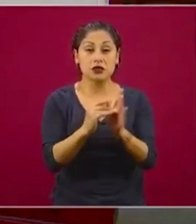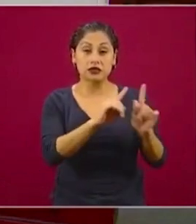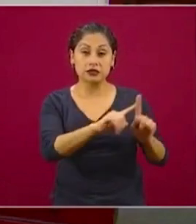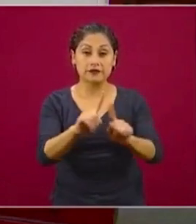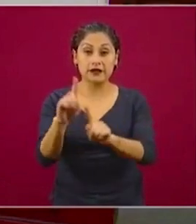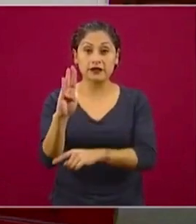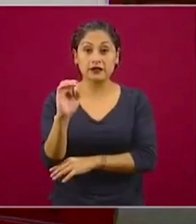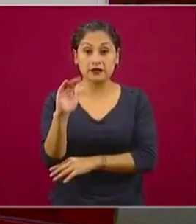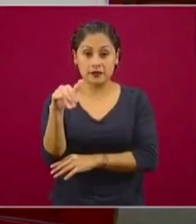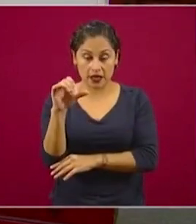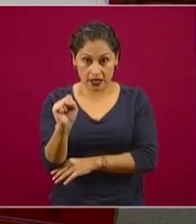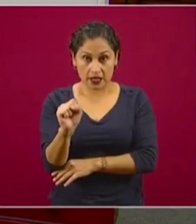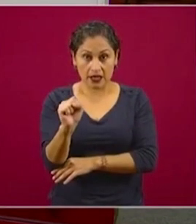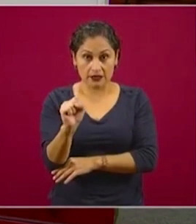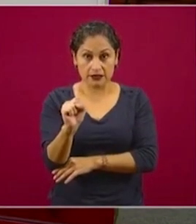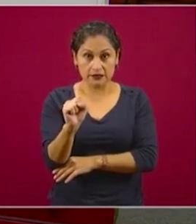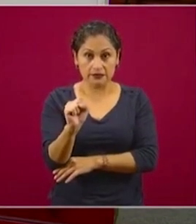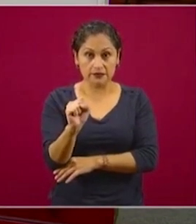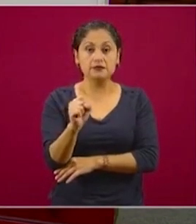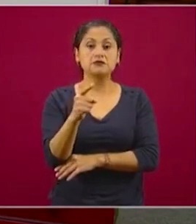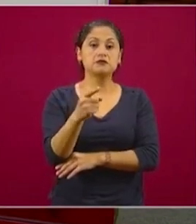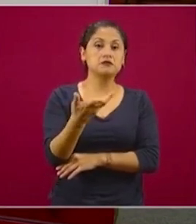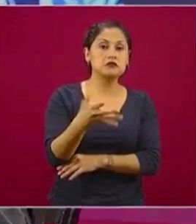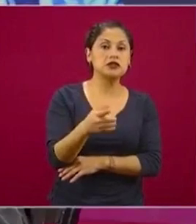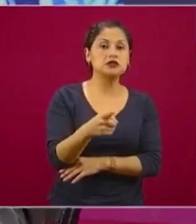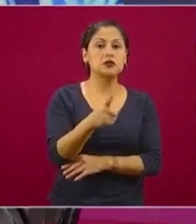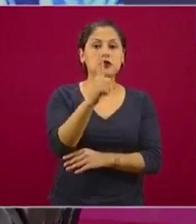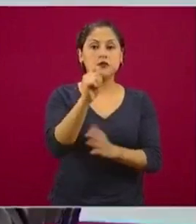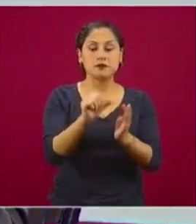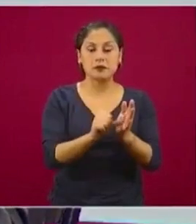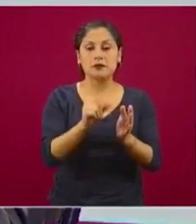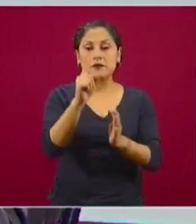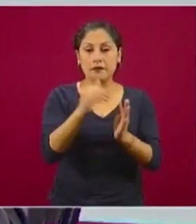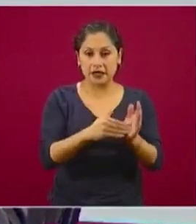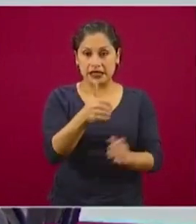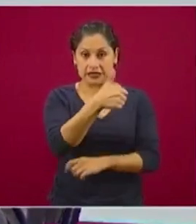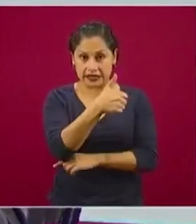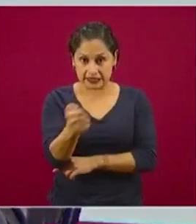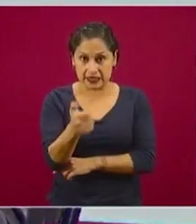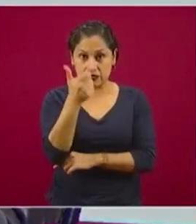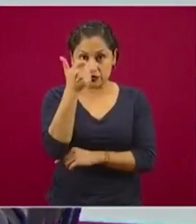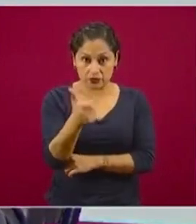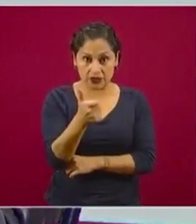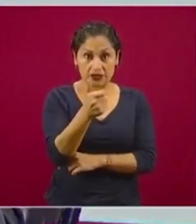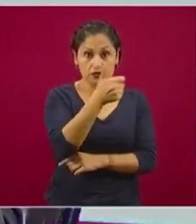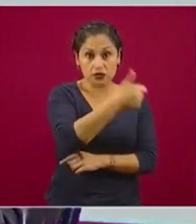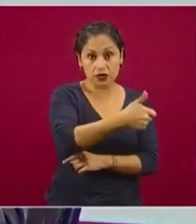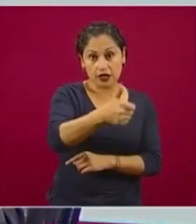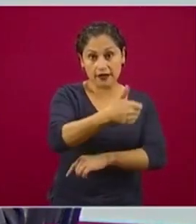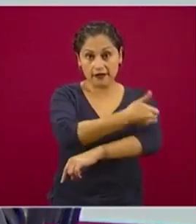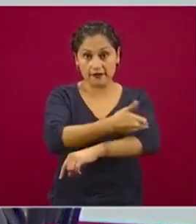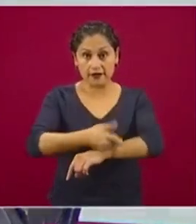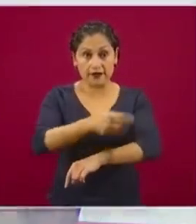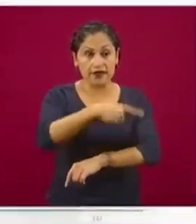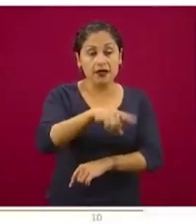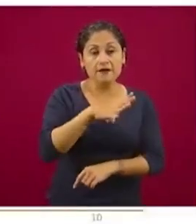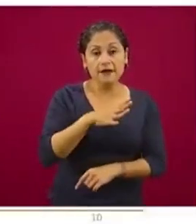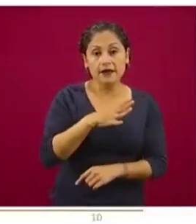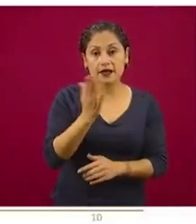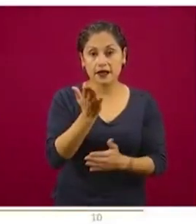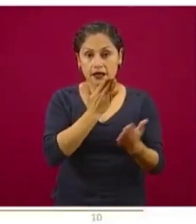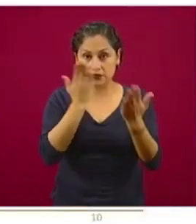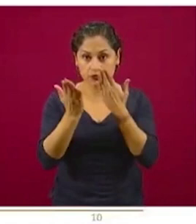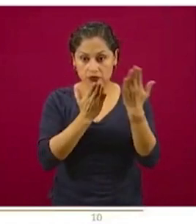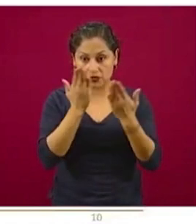en donde se entregan mil 600 pesos por bimestre a familias de estudiantes de educación básica y media superior y cuatro mil 800